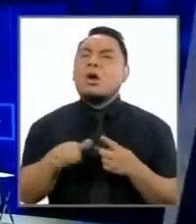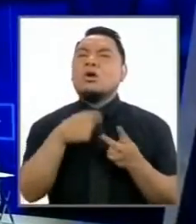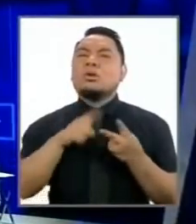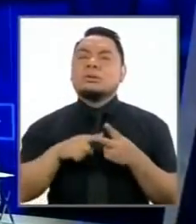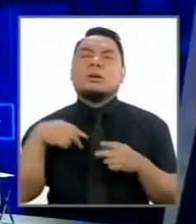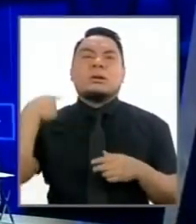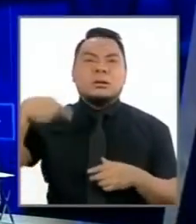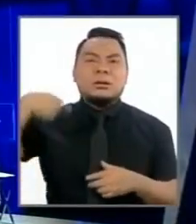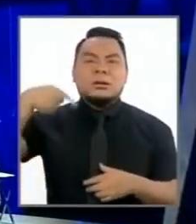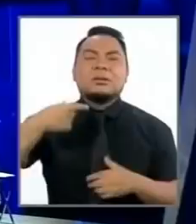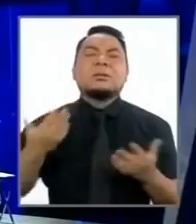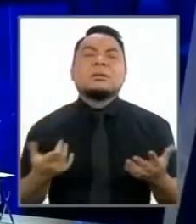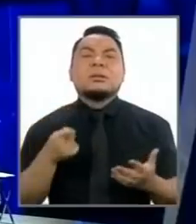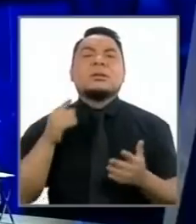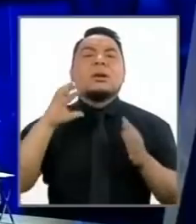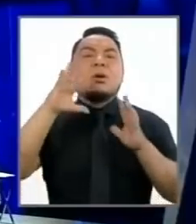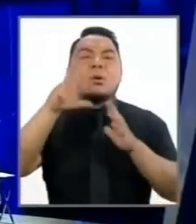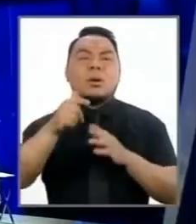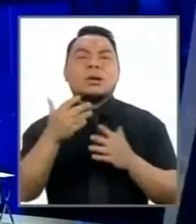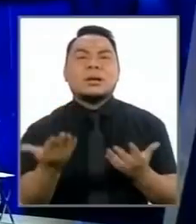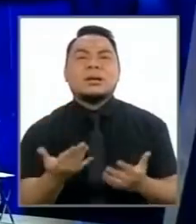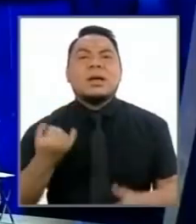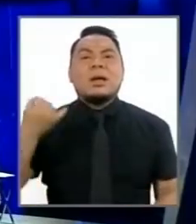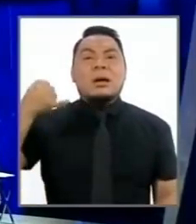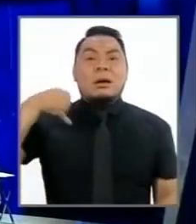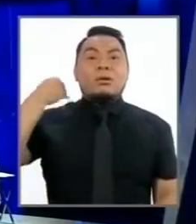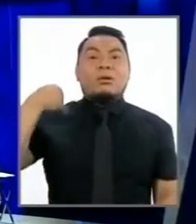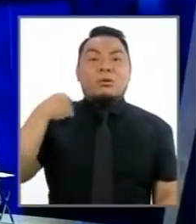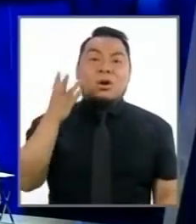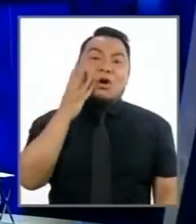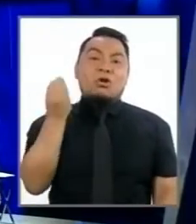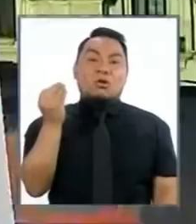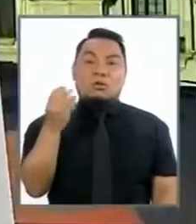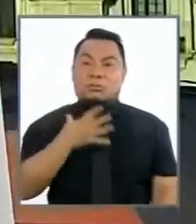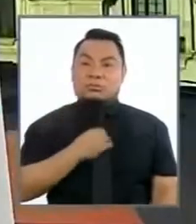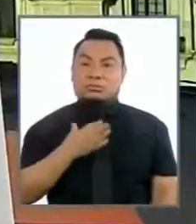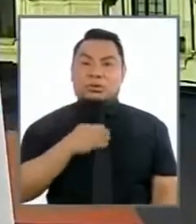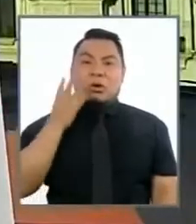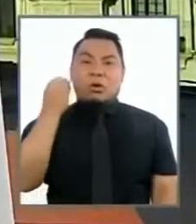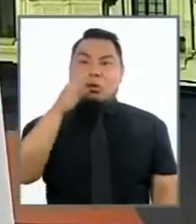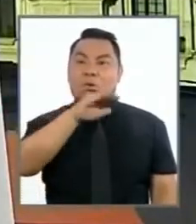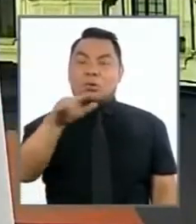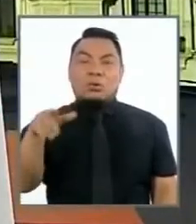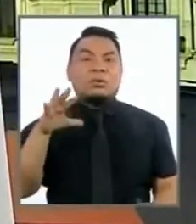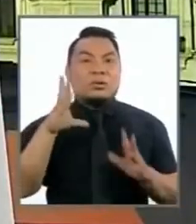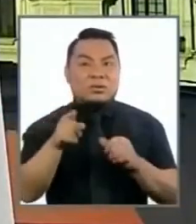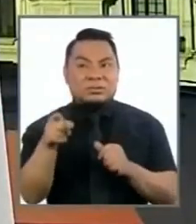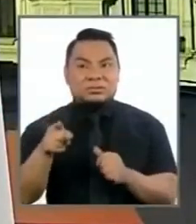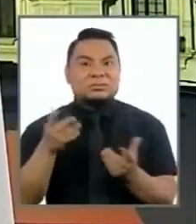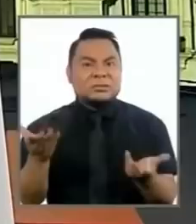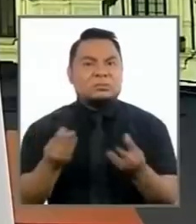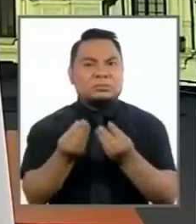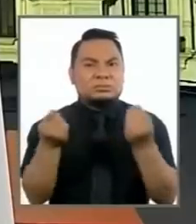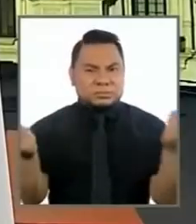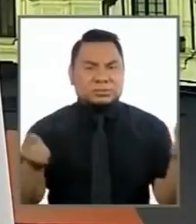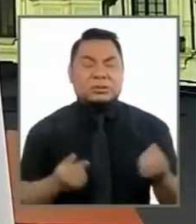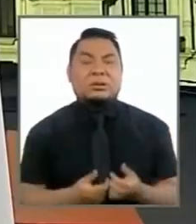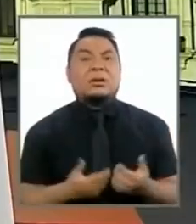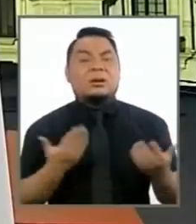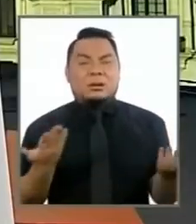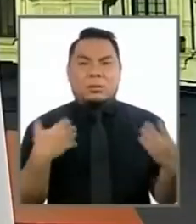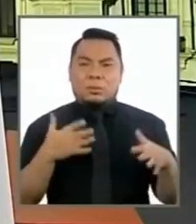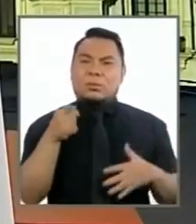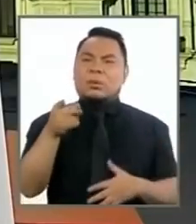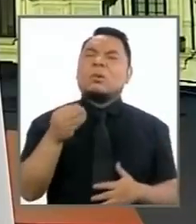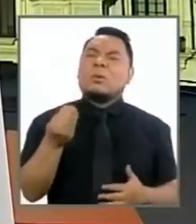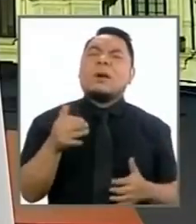lamentablemente es la delincuencia de jóvenes de menores de edad ¿qué se puede hacer para afrontar este fenómeno que incluso se